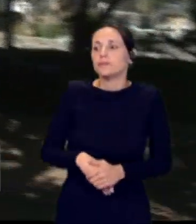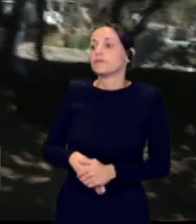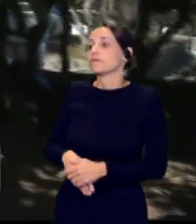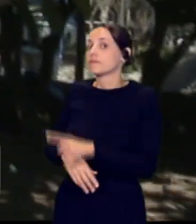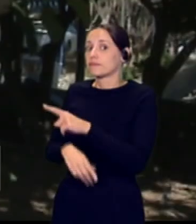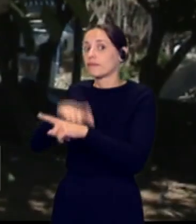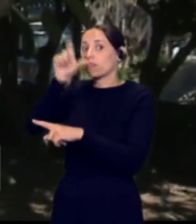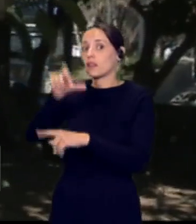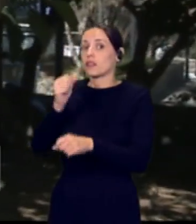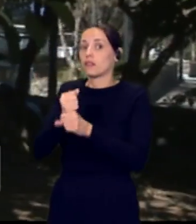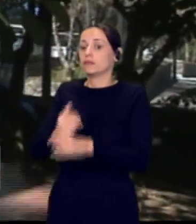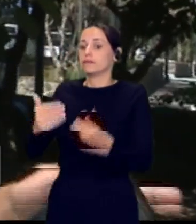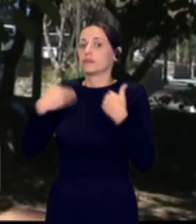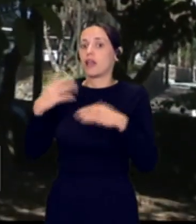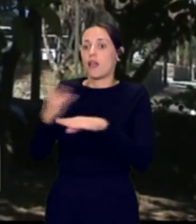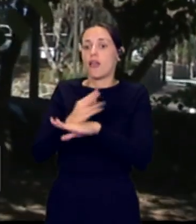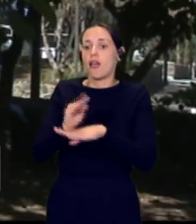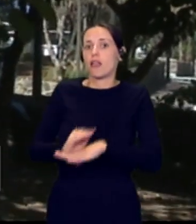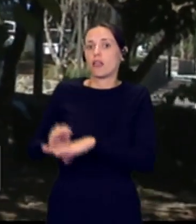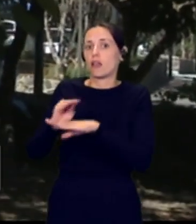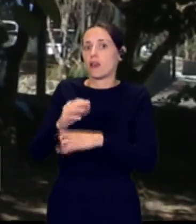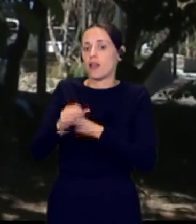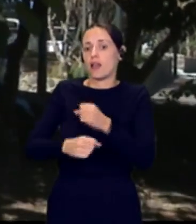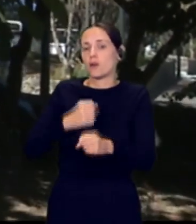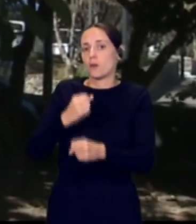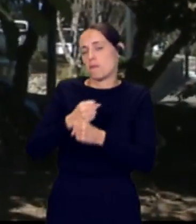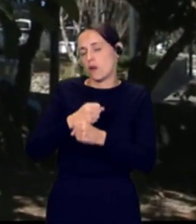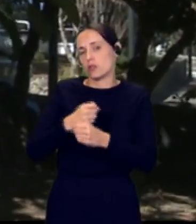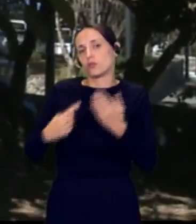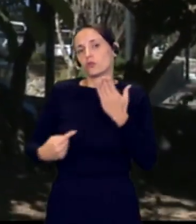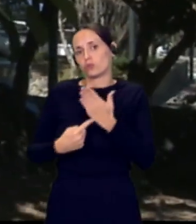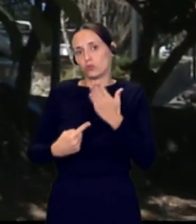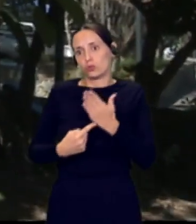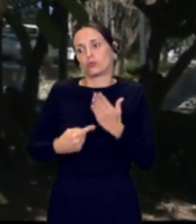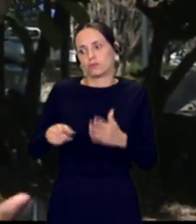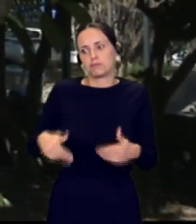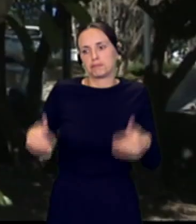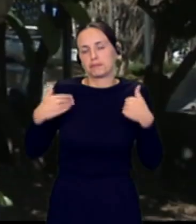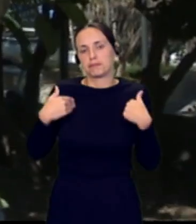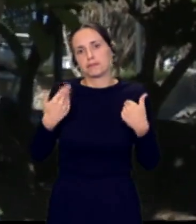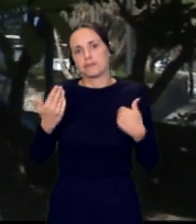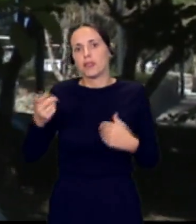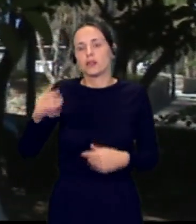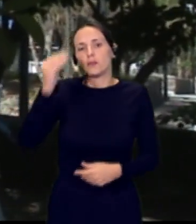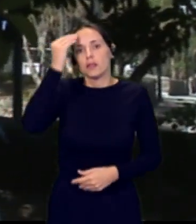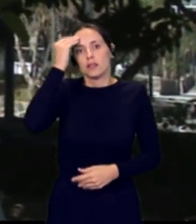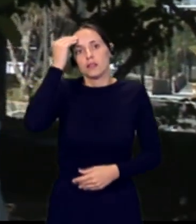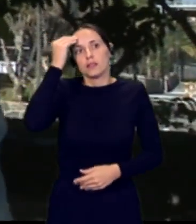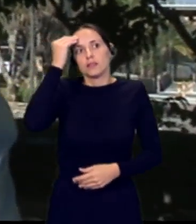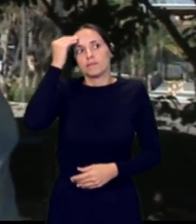trabajadores encargados de la jardinería, de los jardines de estas instalaciones de aeropuertos sur de Tenerife que, bueno, esperan una solución